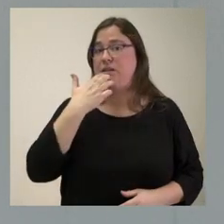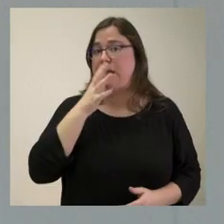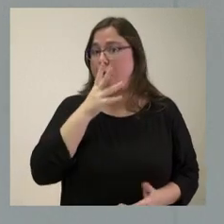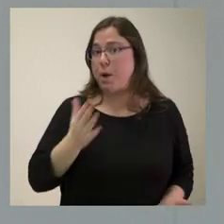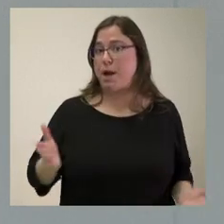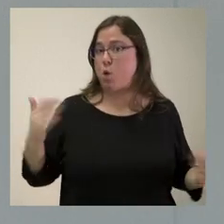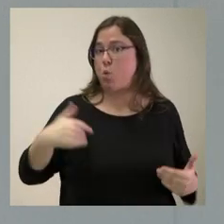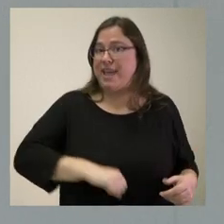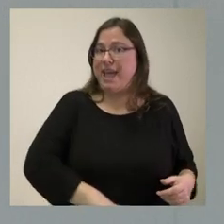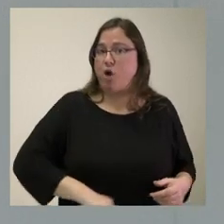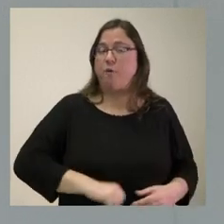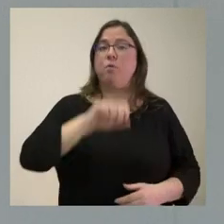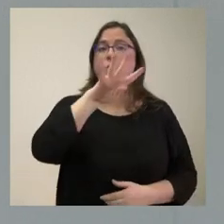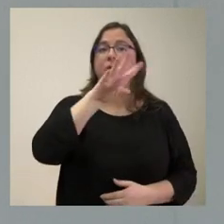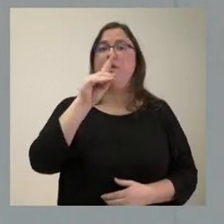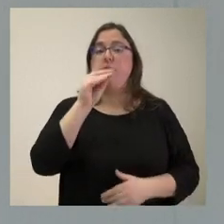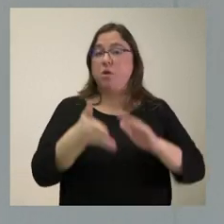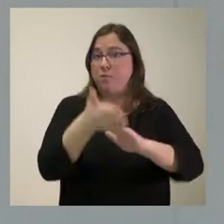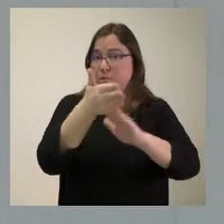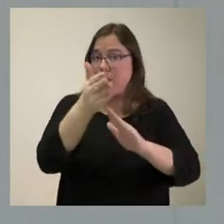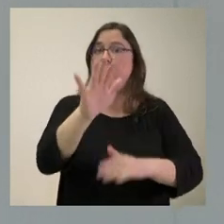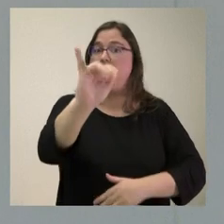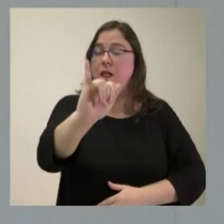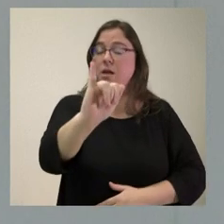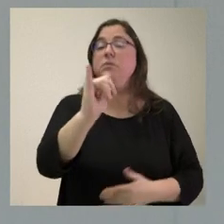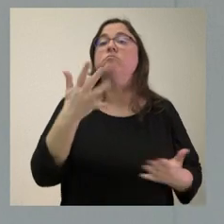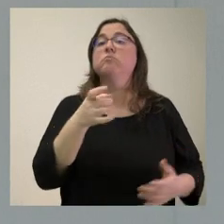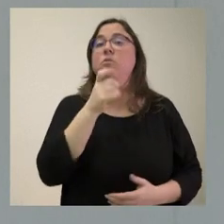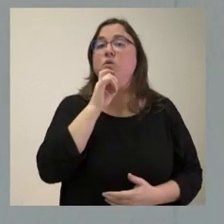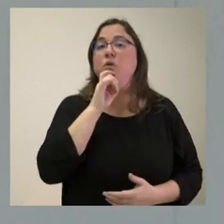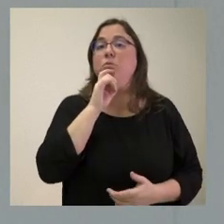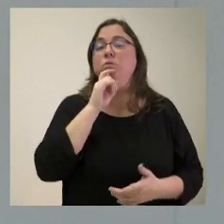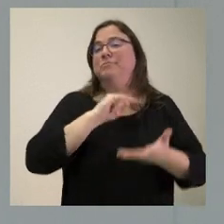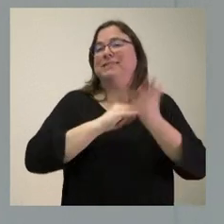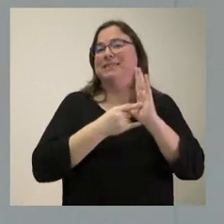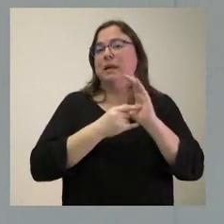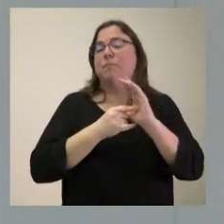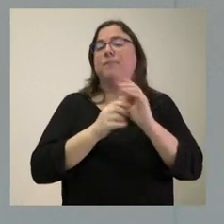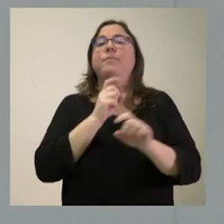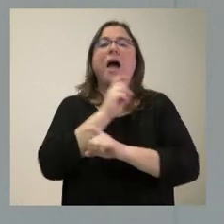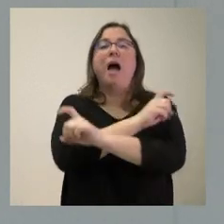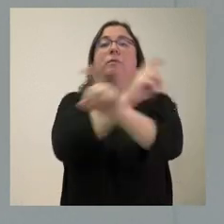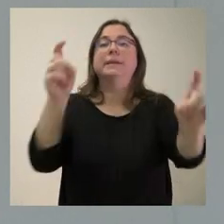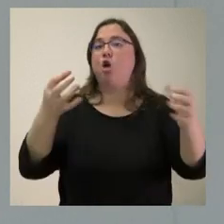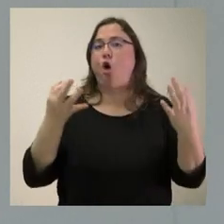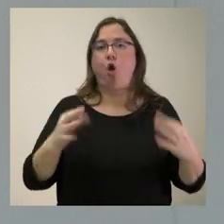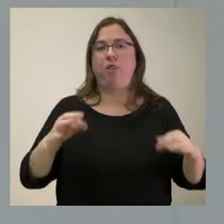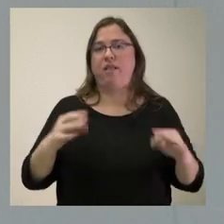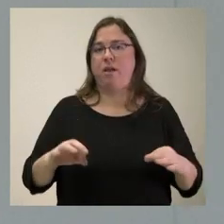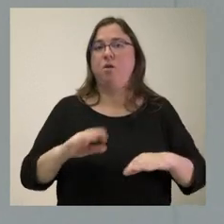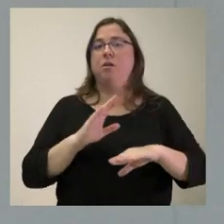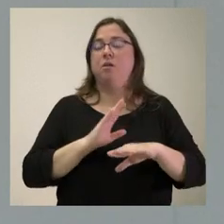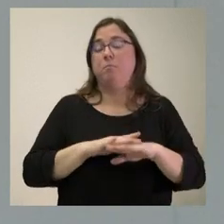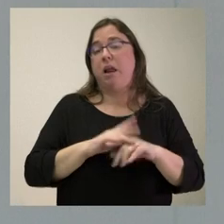disponen del mismo, pero que lo dispondrán en el futuro, pues, lógicamente, habrá un mecanismo de comunicación que sea el ordinario para este tipo de